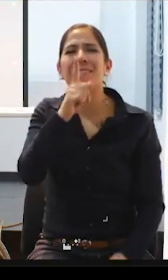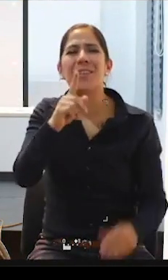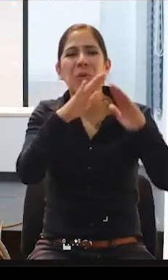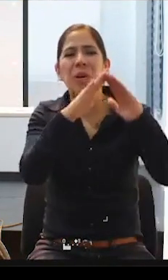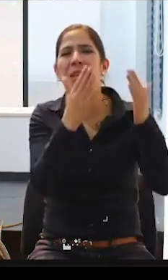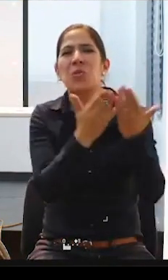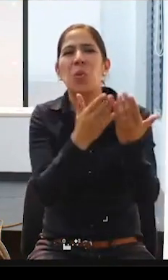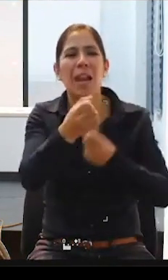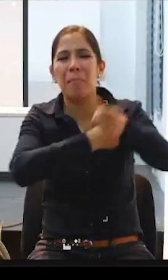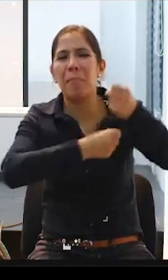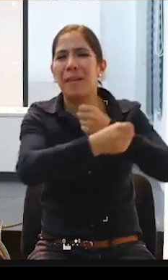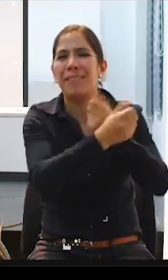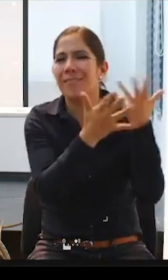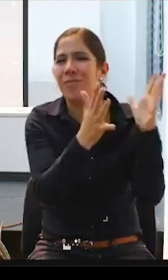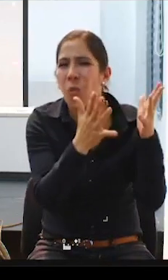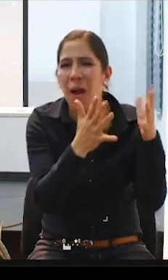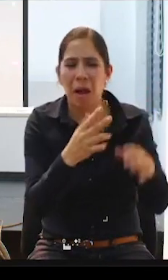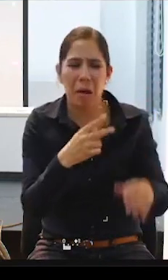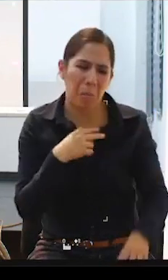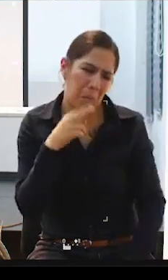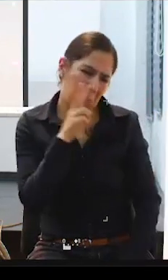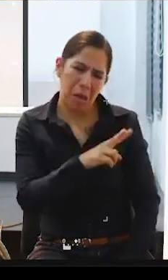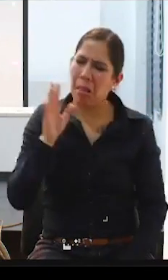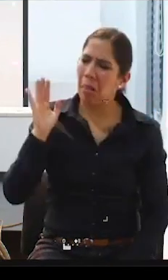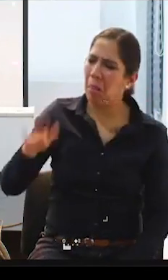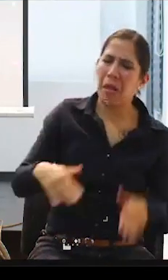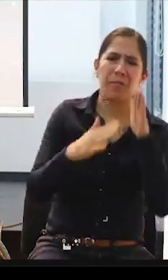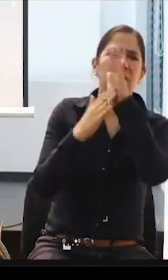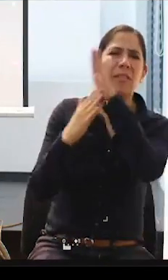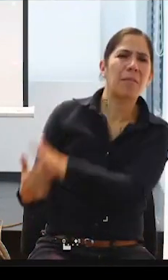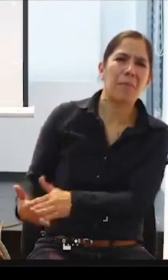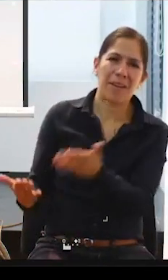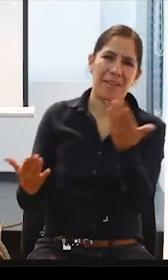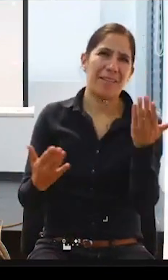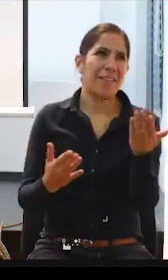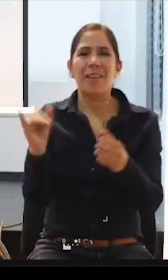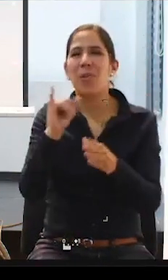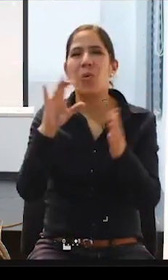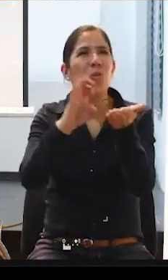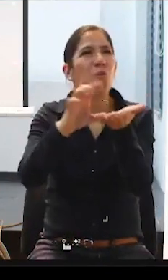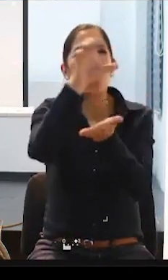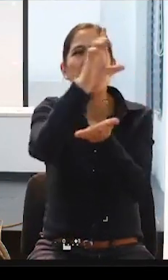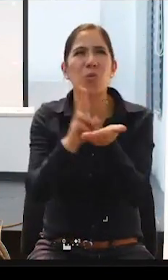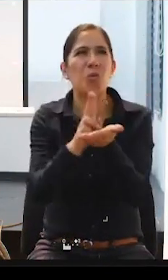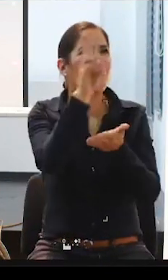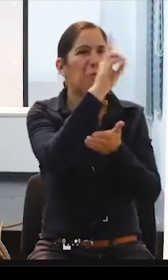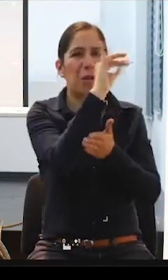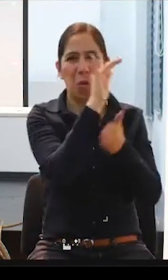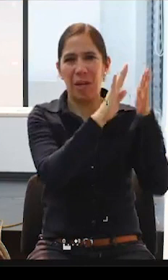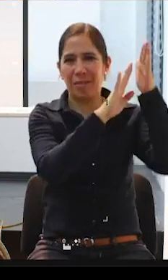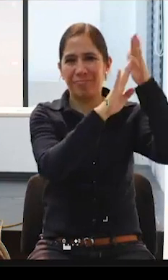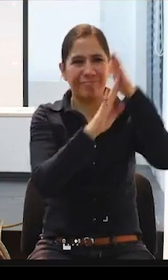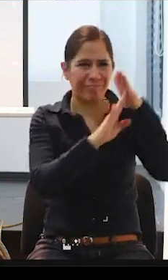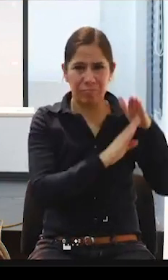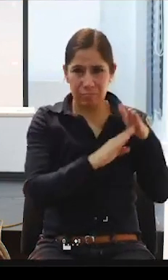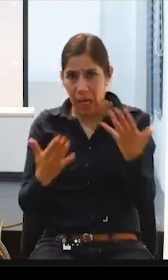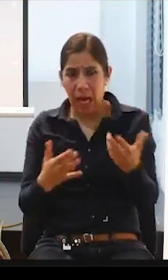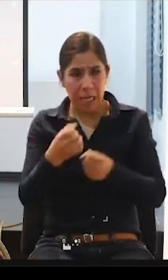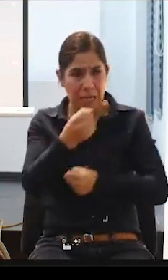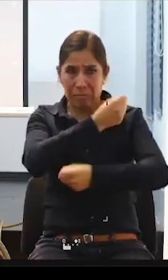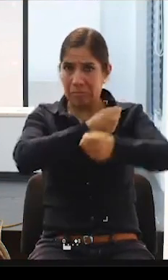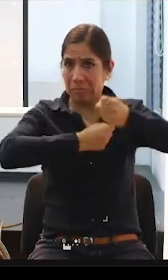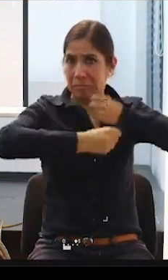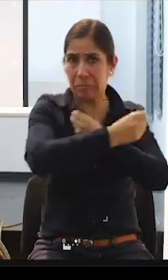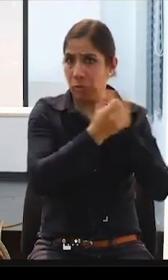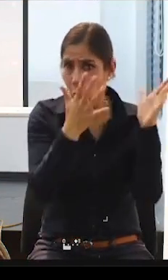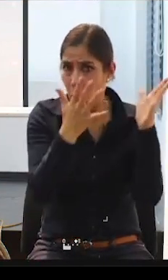porque no hay empatía ni en la escuela, ni en los colegios, ni en las universidades, ni en la sociedad en general no hay empatía. Lo que prevalece